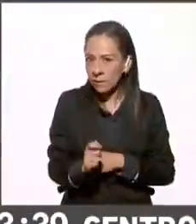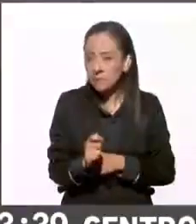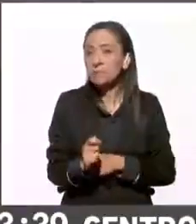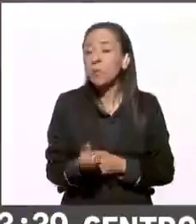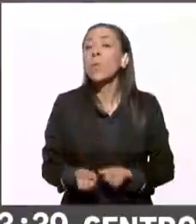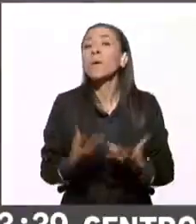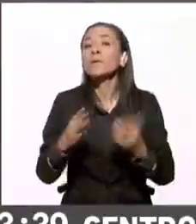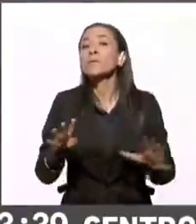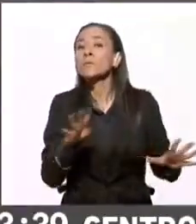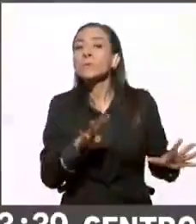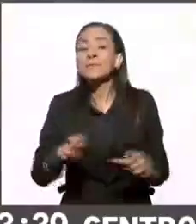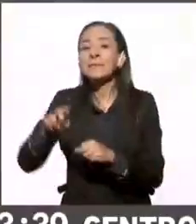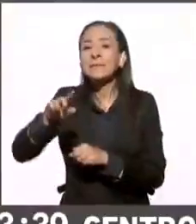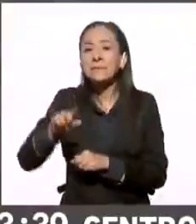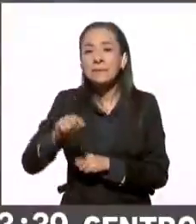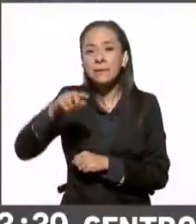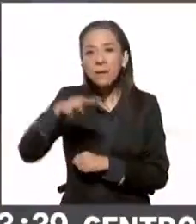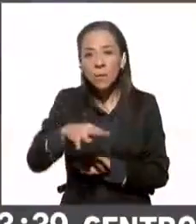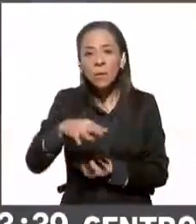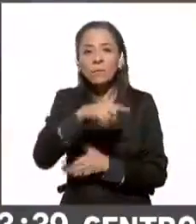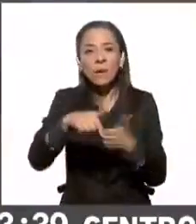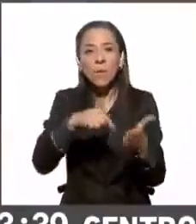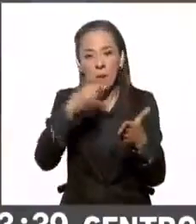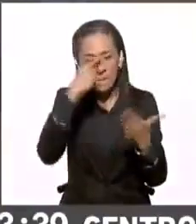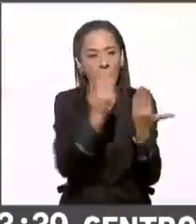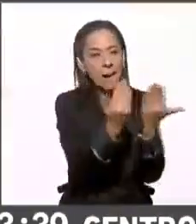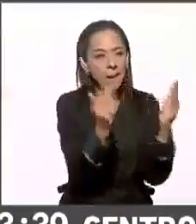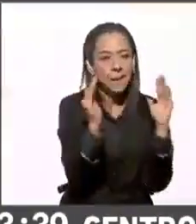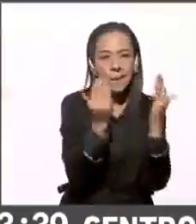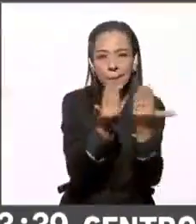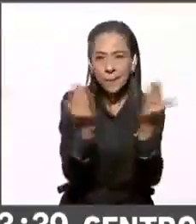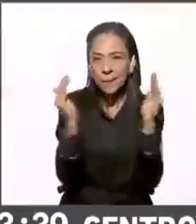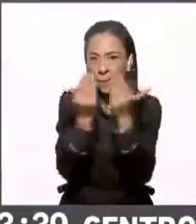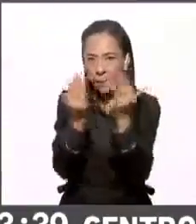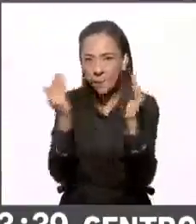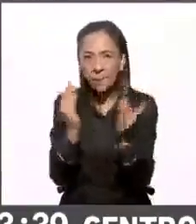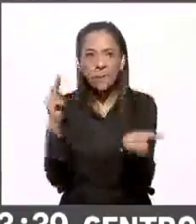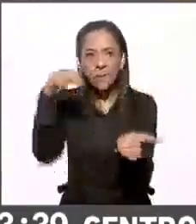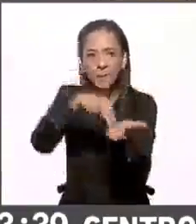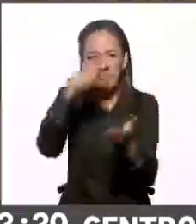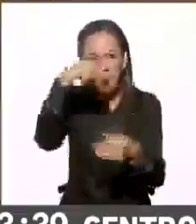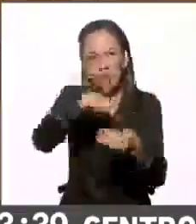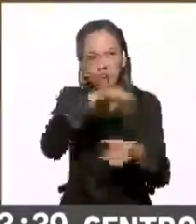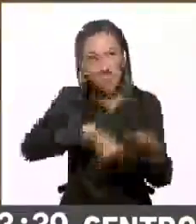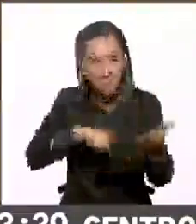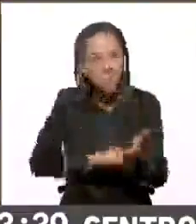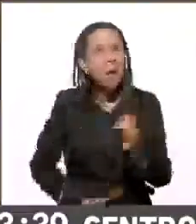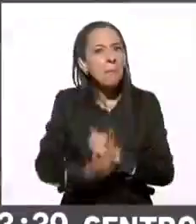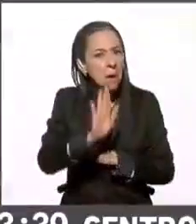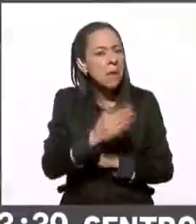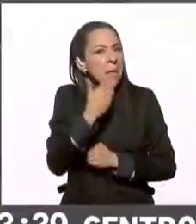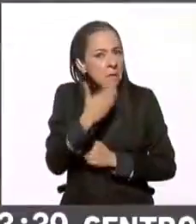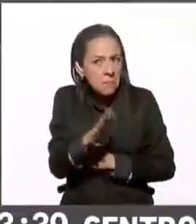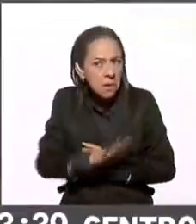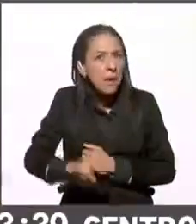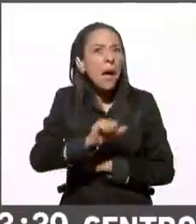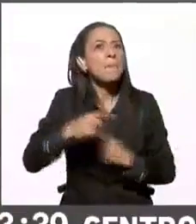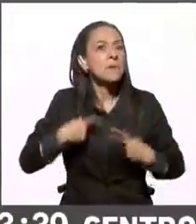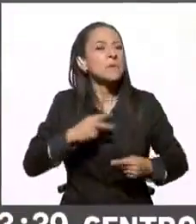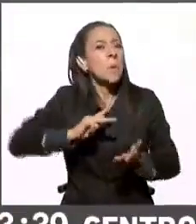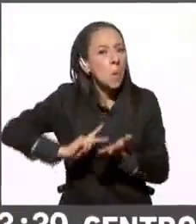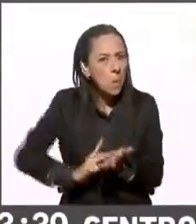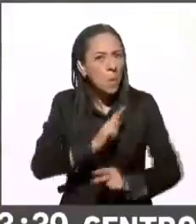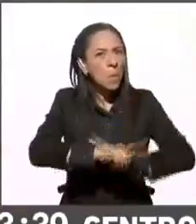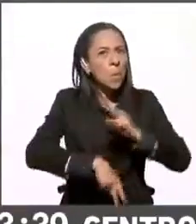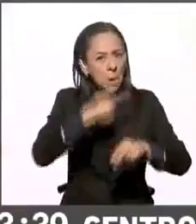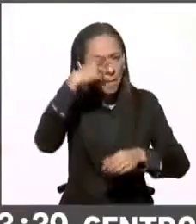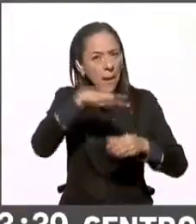979 casillas. Así pues, parece que hay números positivos en cuanto a la participación ciudadana y las tendencias que